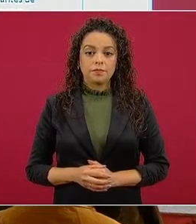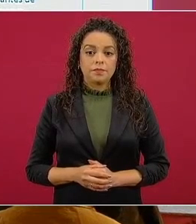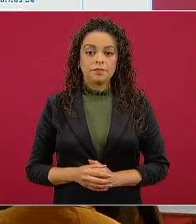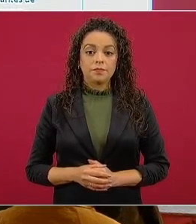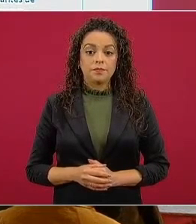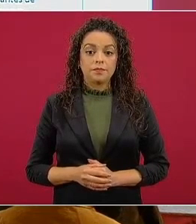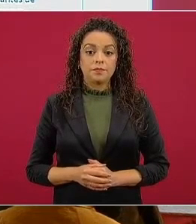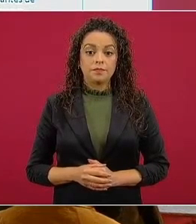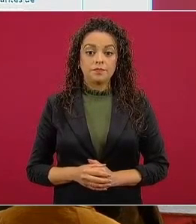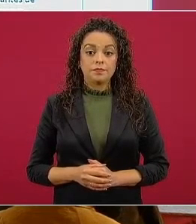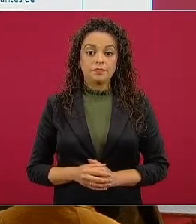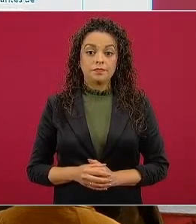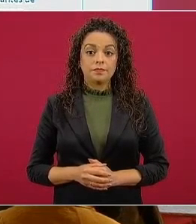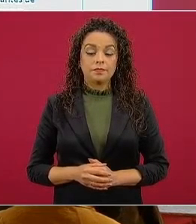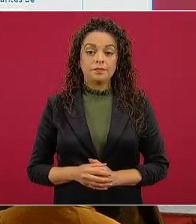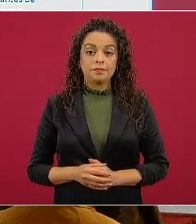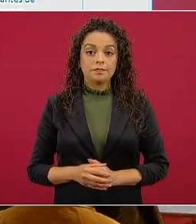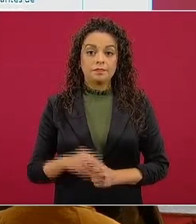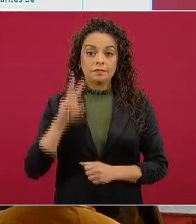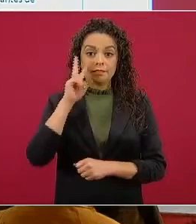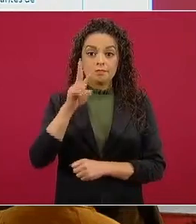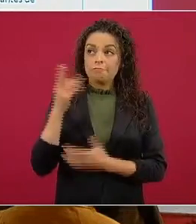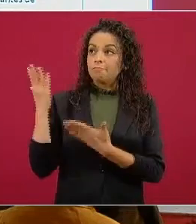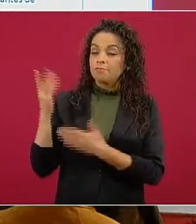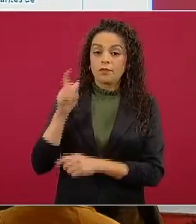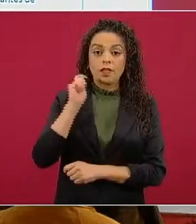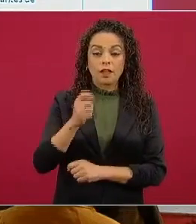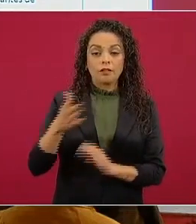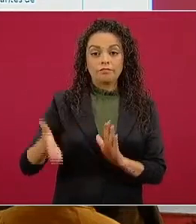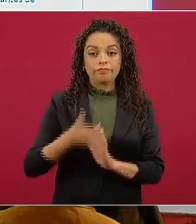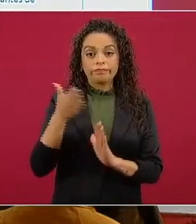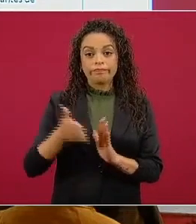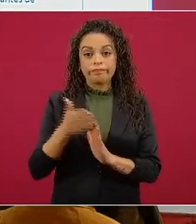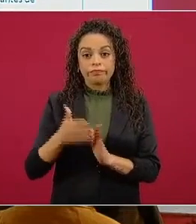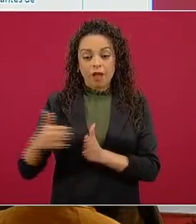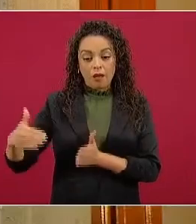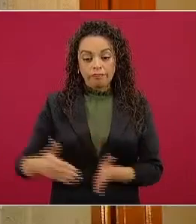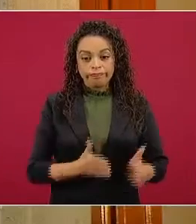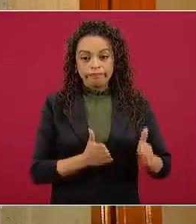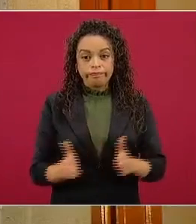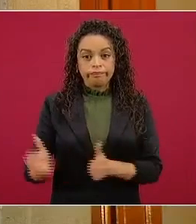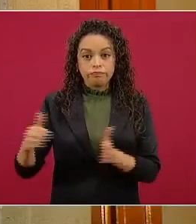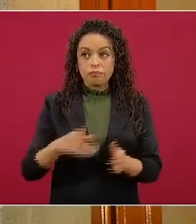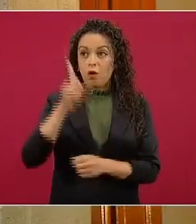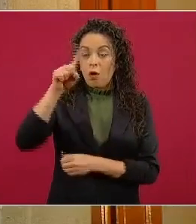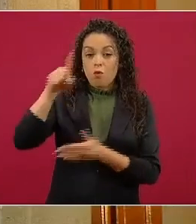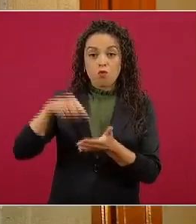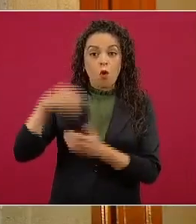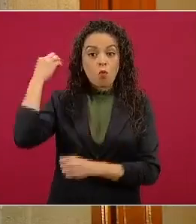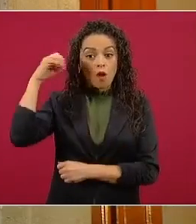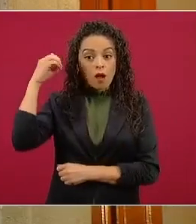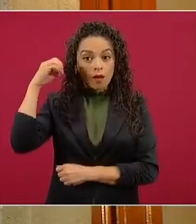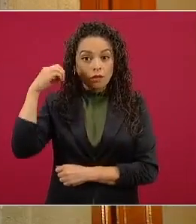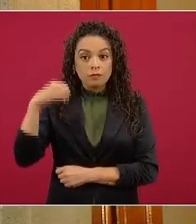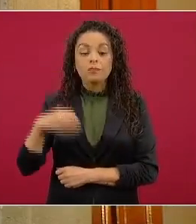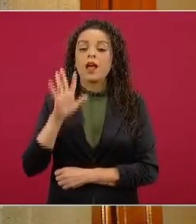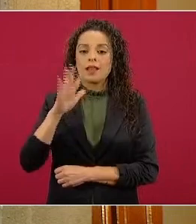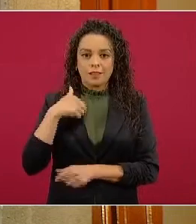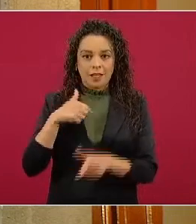La construcción de caminos de concreto en Oaxaca, ya hemos inaugurado caminos, voy a seguir inaugurando.